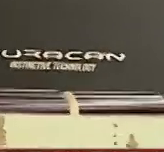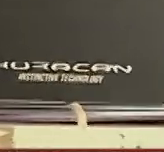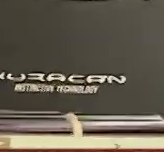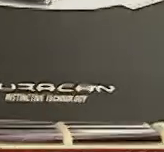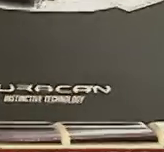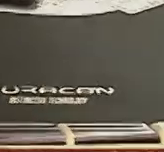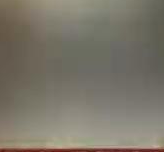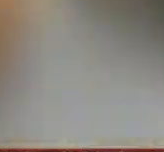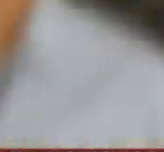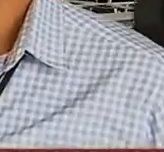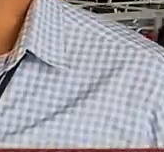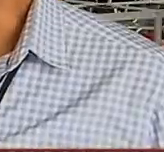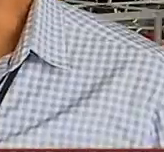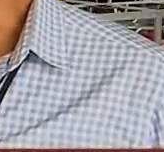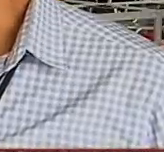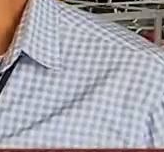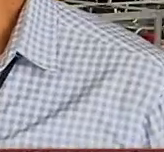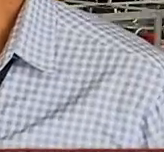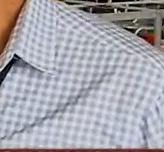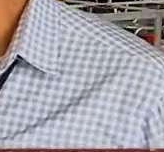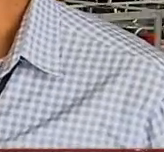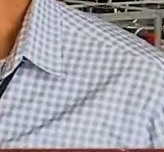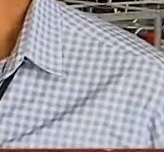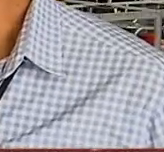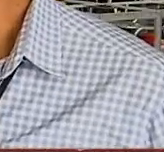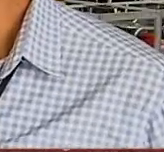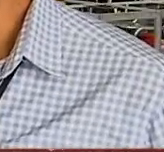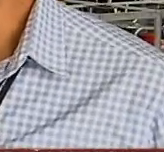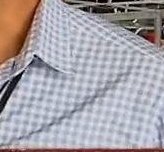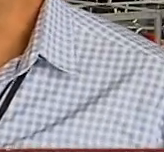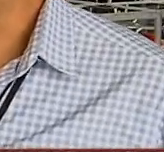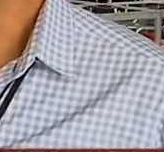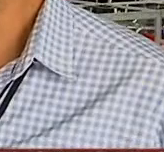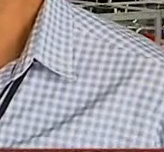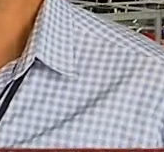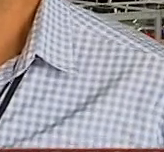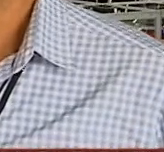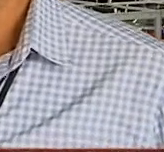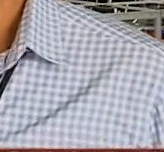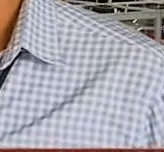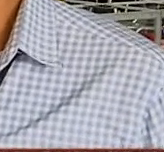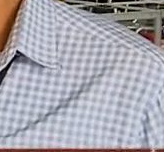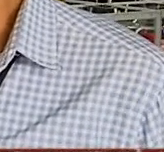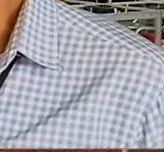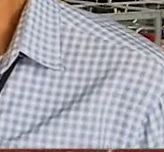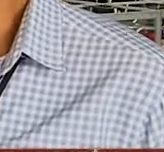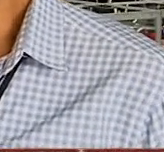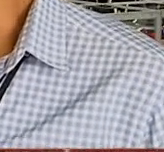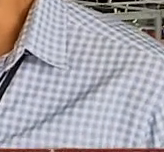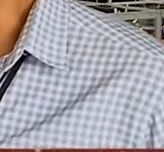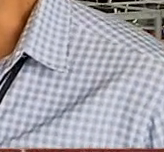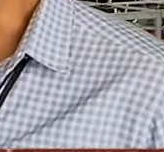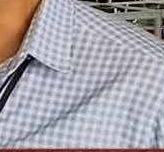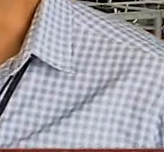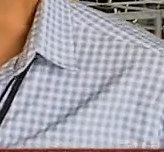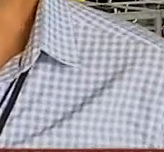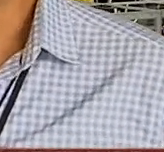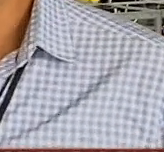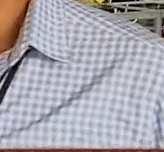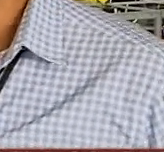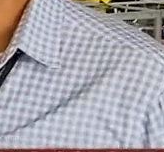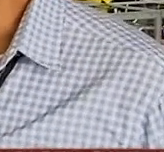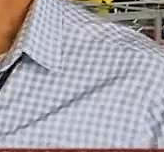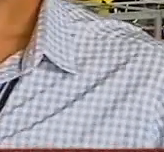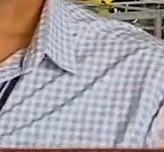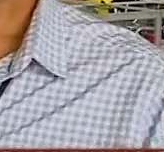CCH Vallejo. El horario será igual de 9.30 a 18 horas y, bueno, se tiene contemplado que